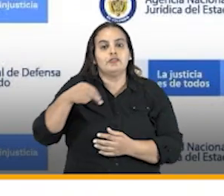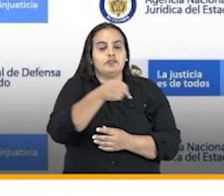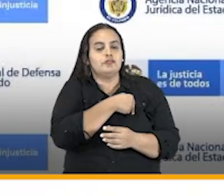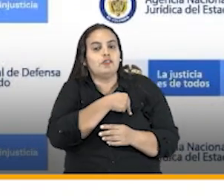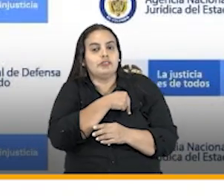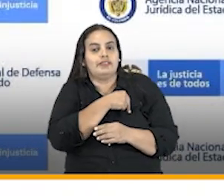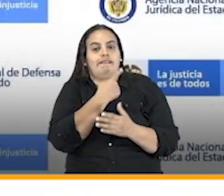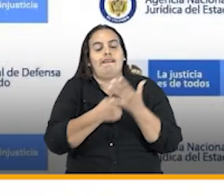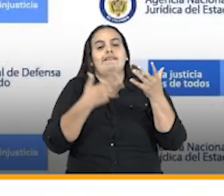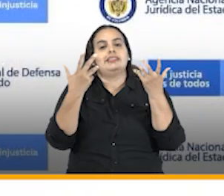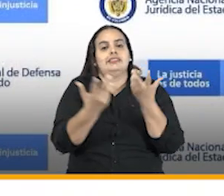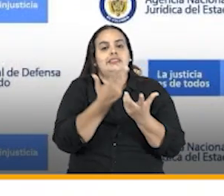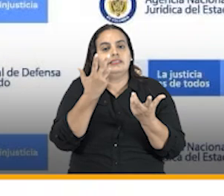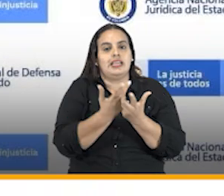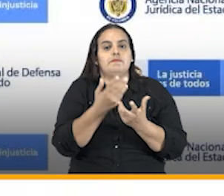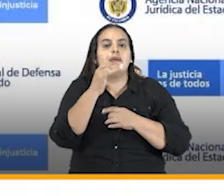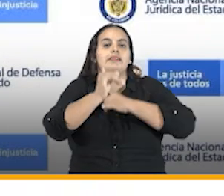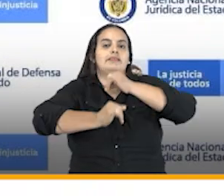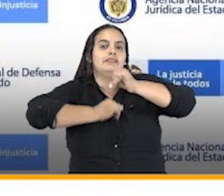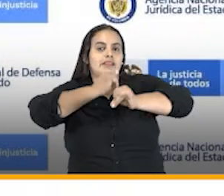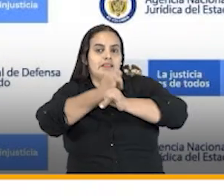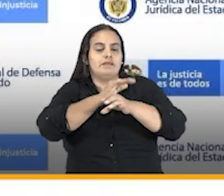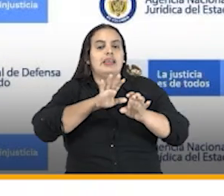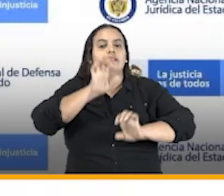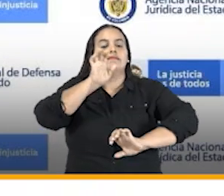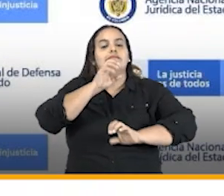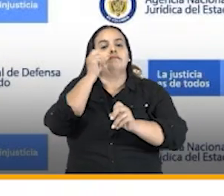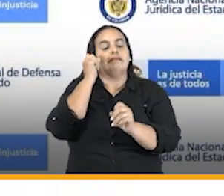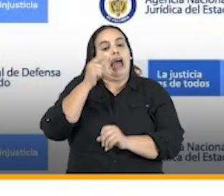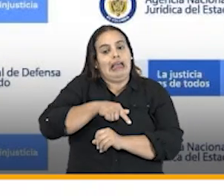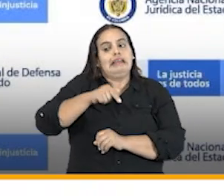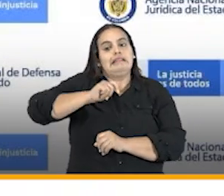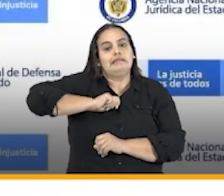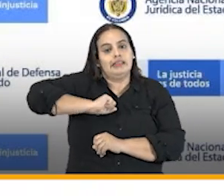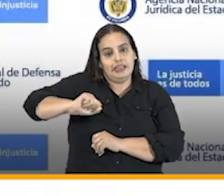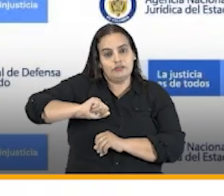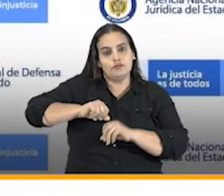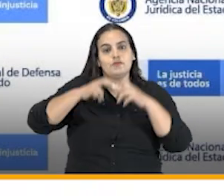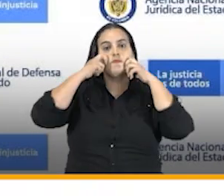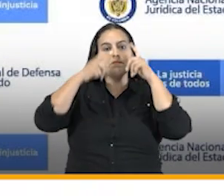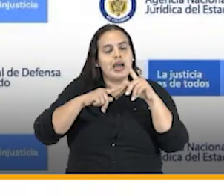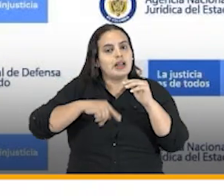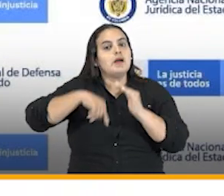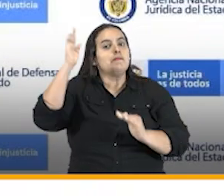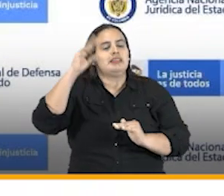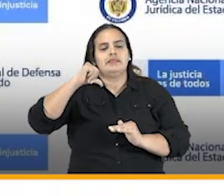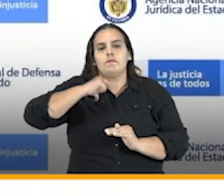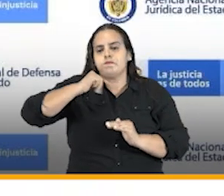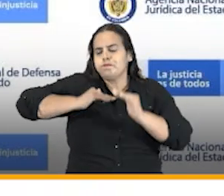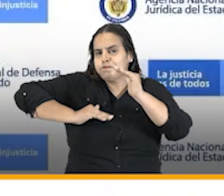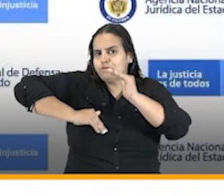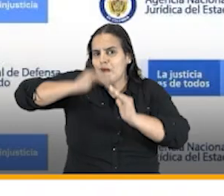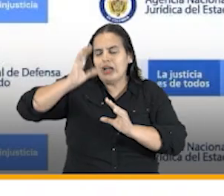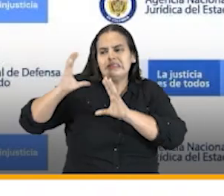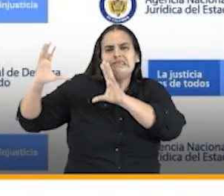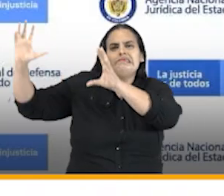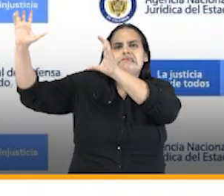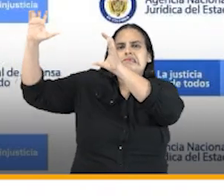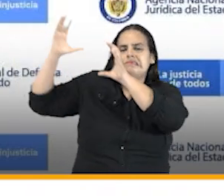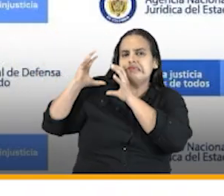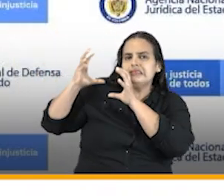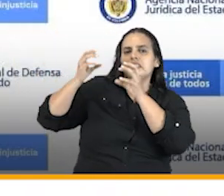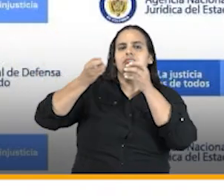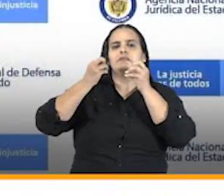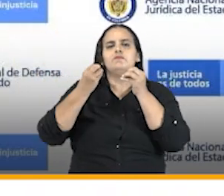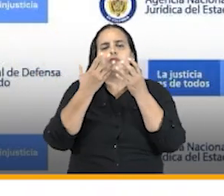tenemos que atender ante el sistema interamericano de derechos humanos en su gran mayoría tienen una altísima carga de complejidad